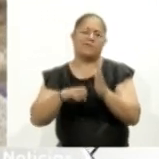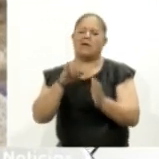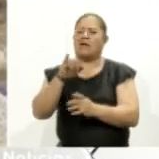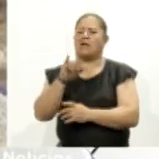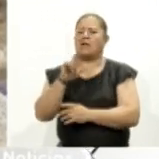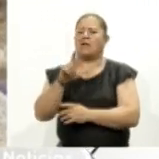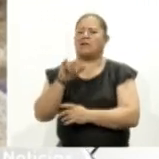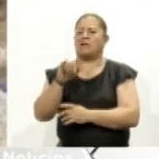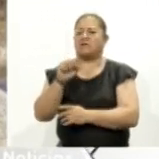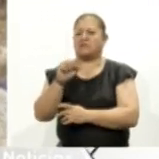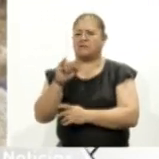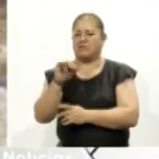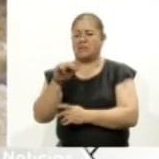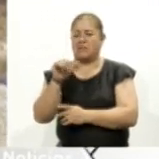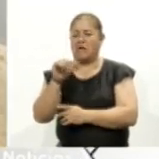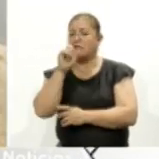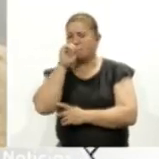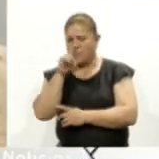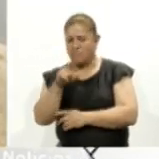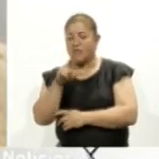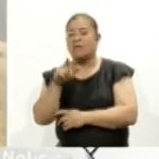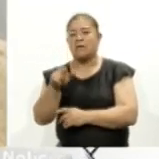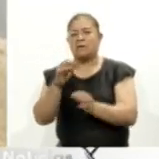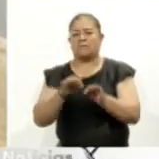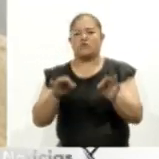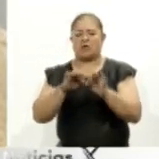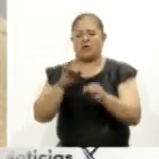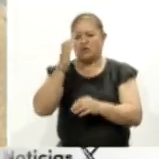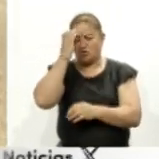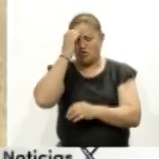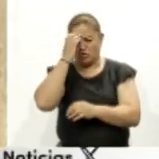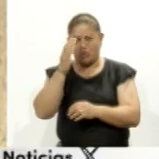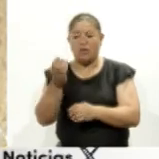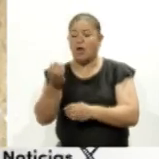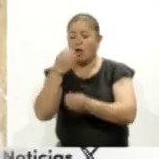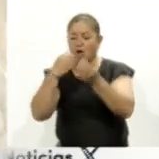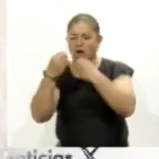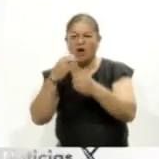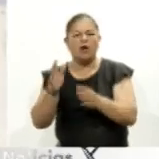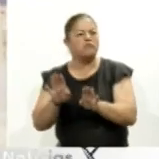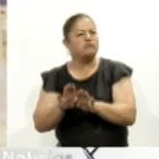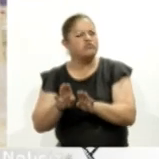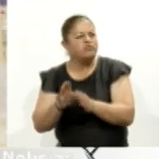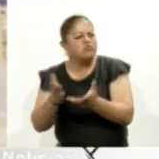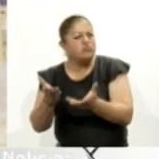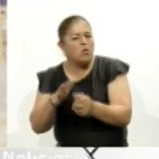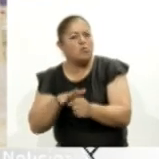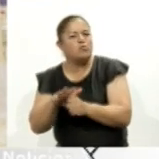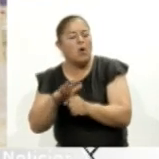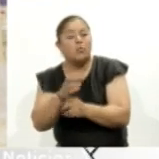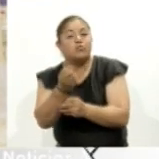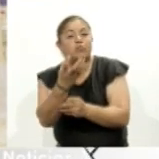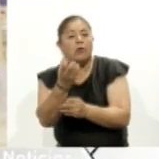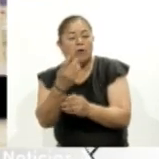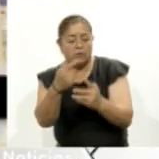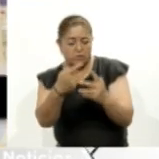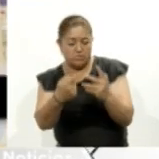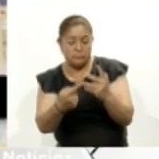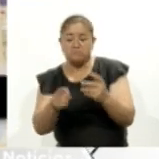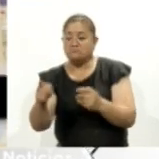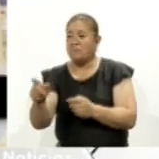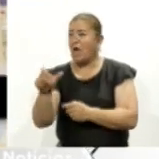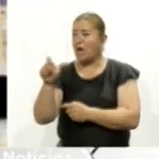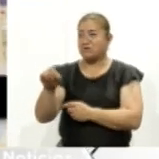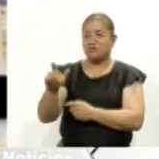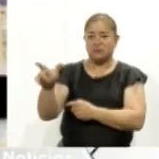importante es poder conocer las diferentes formas de consumirlo remarcó el productor el cereal así por bolsa se